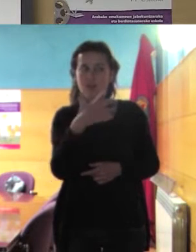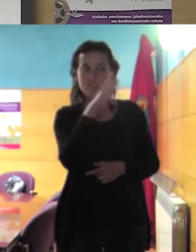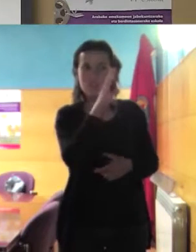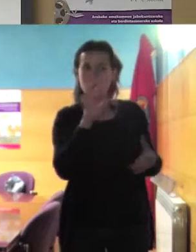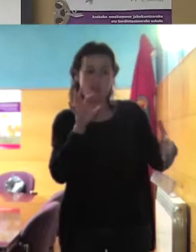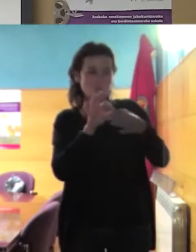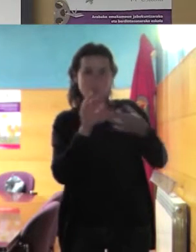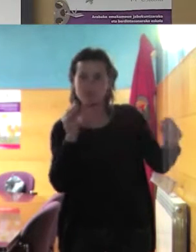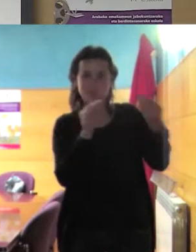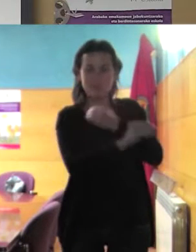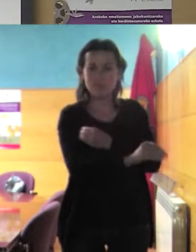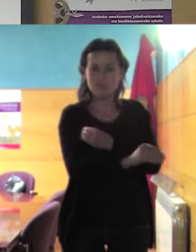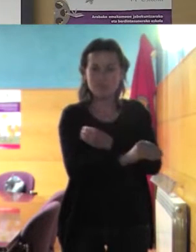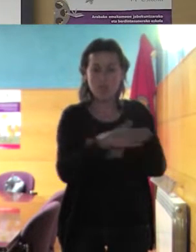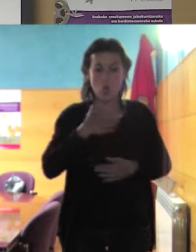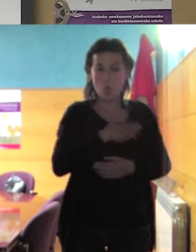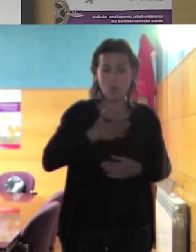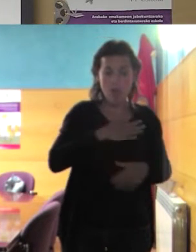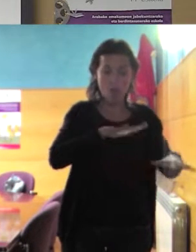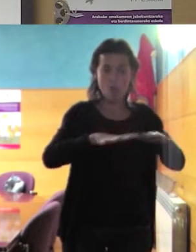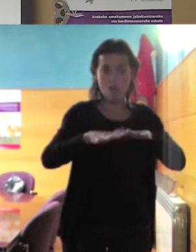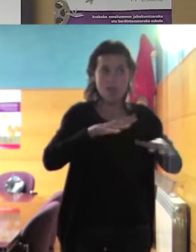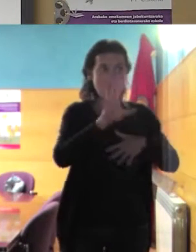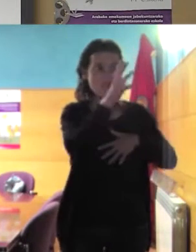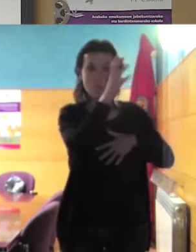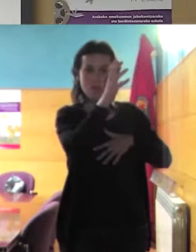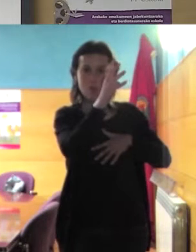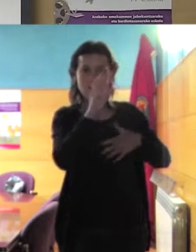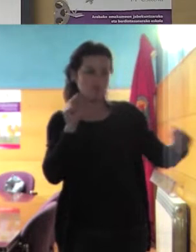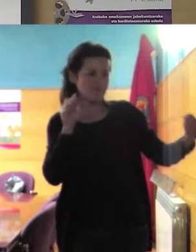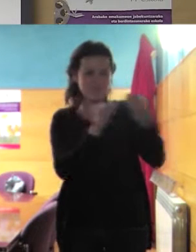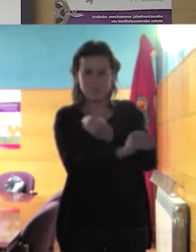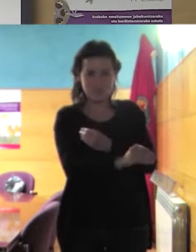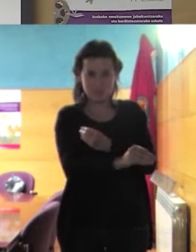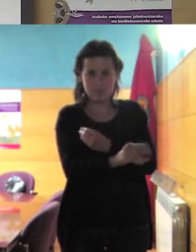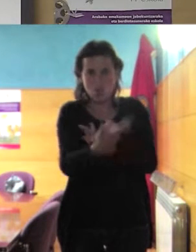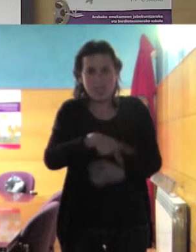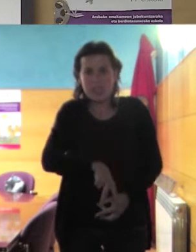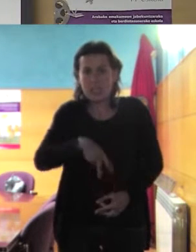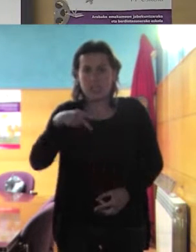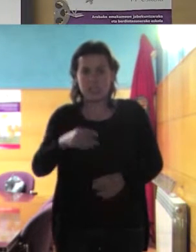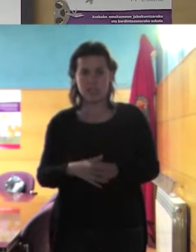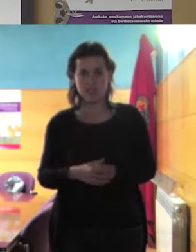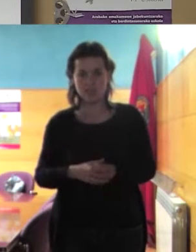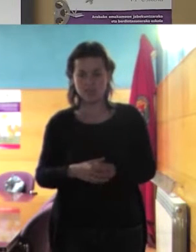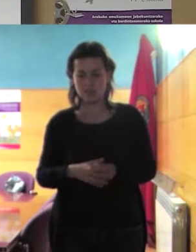movilidad y la comodidad es general entonces yo creo que claro que la indumentaria masculina y femenina merece